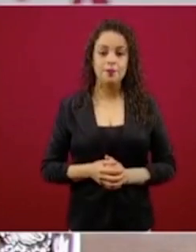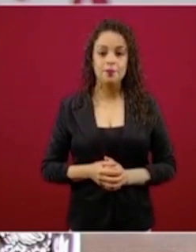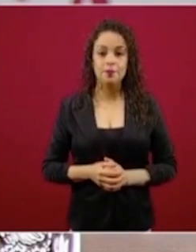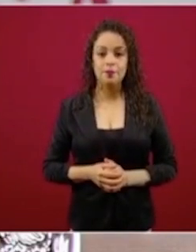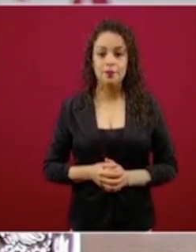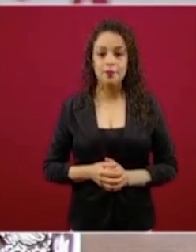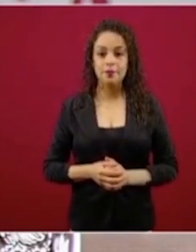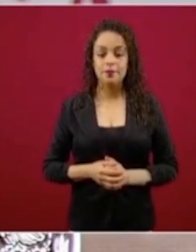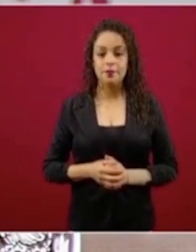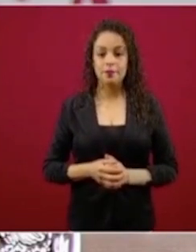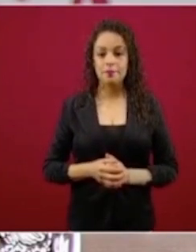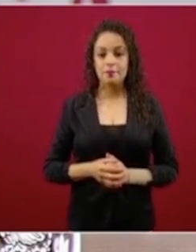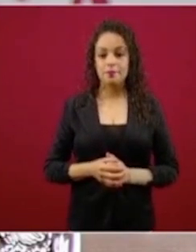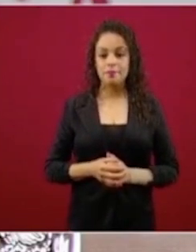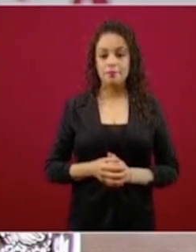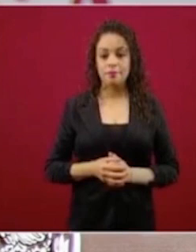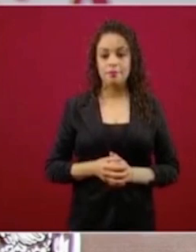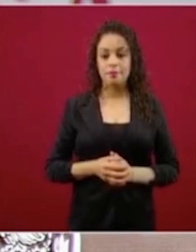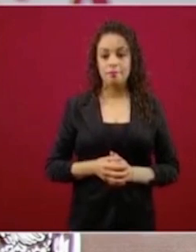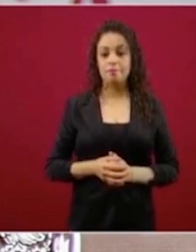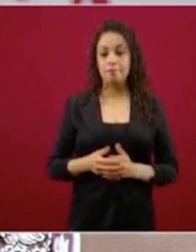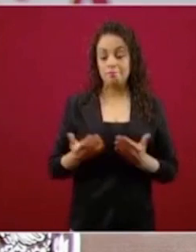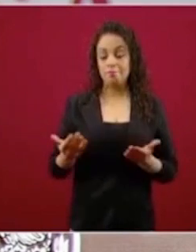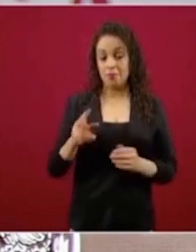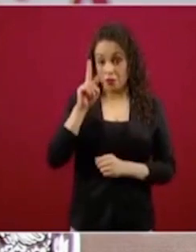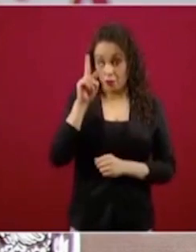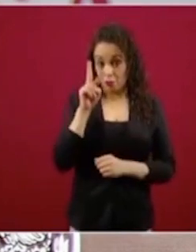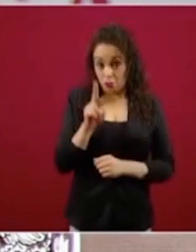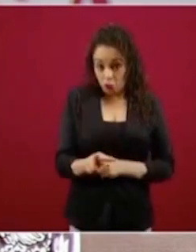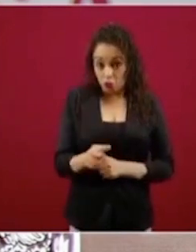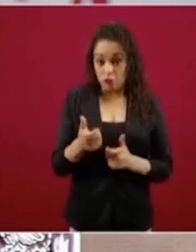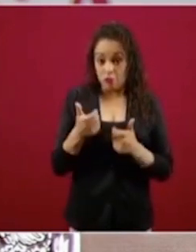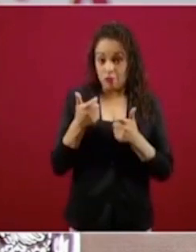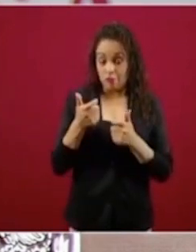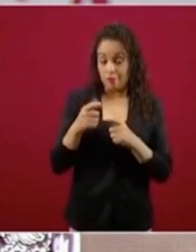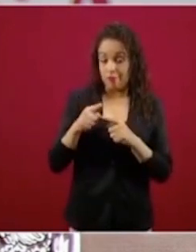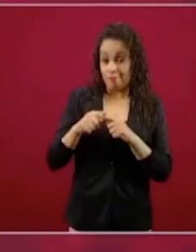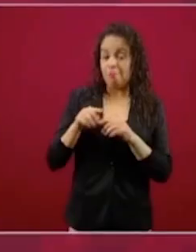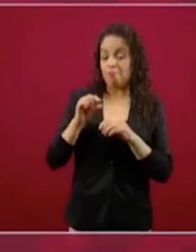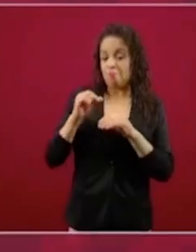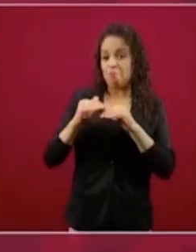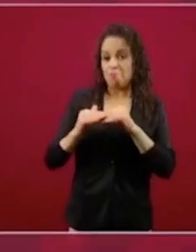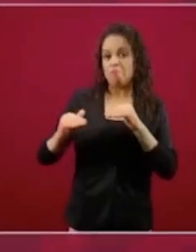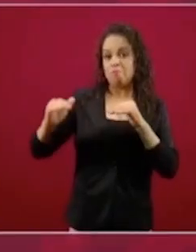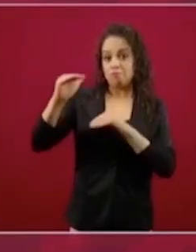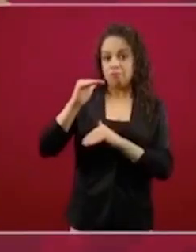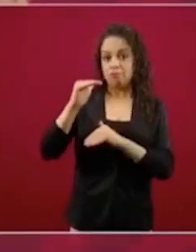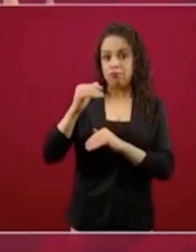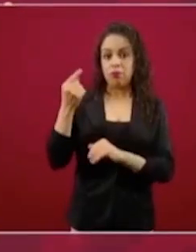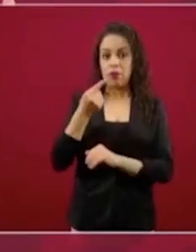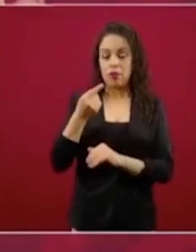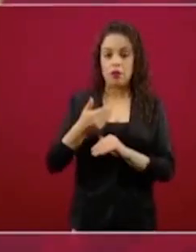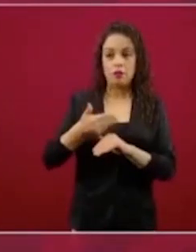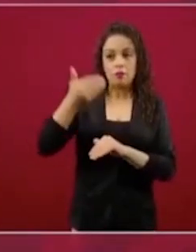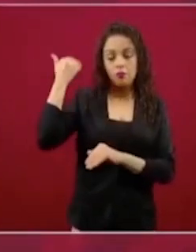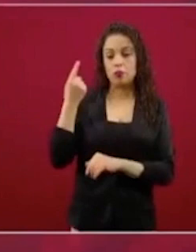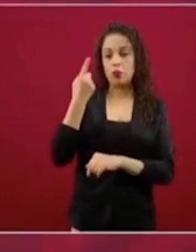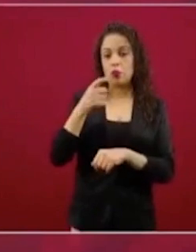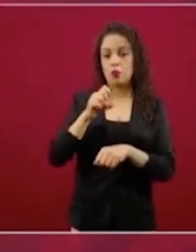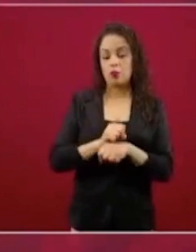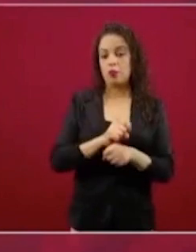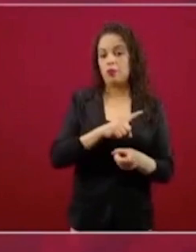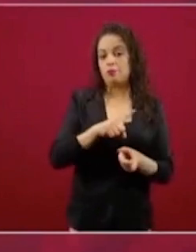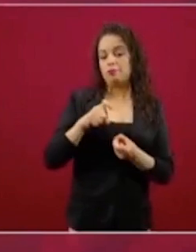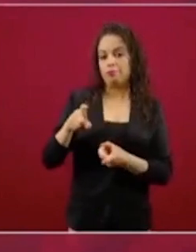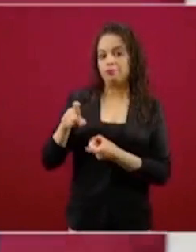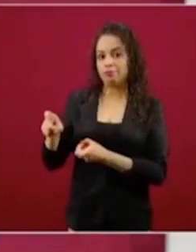Y vamos a estar arriba en términos reales con relación a lo que se recaudó el año pasado en el